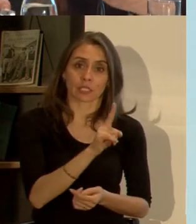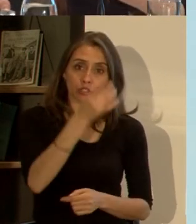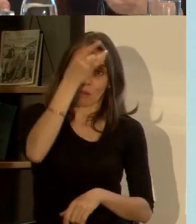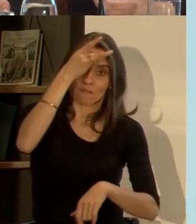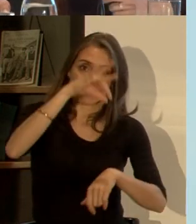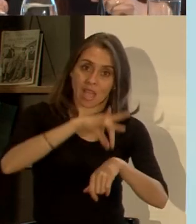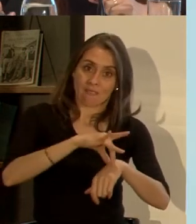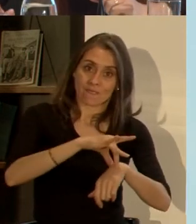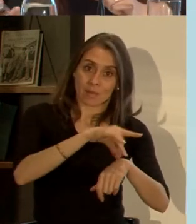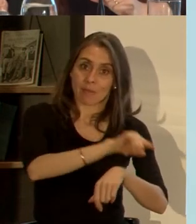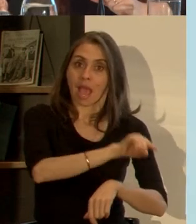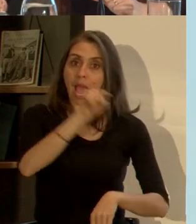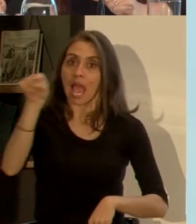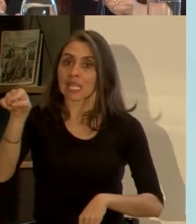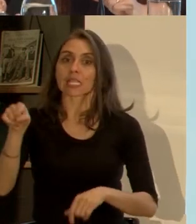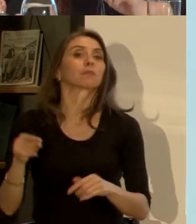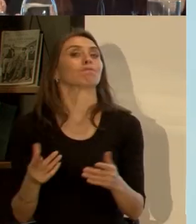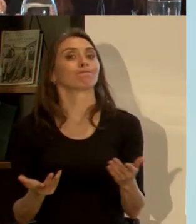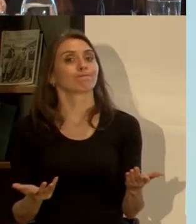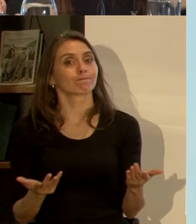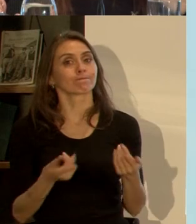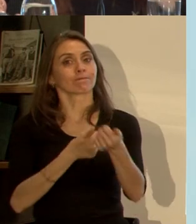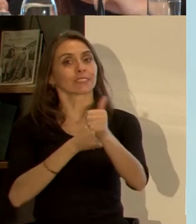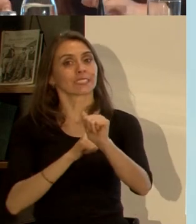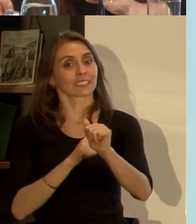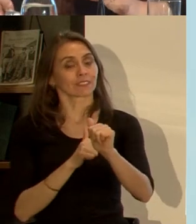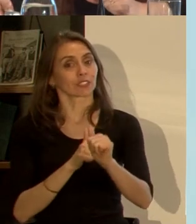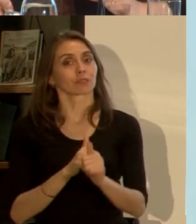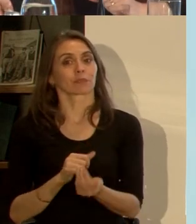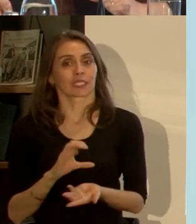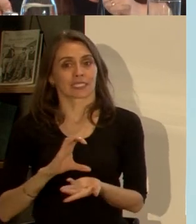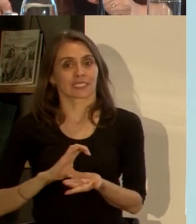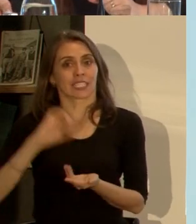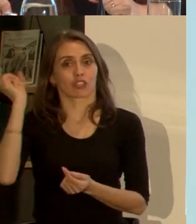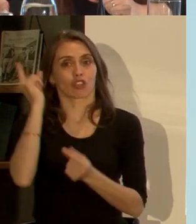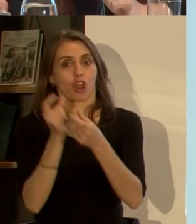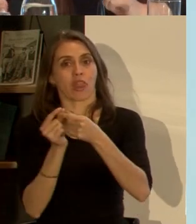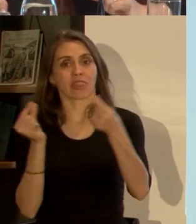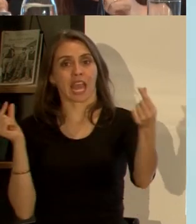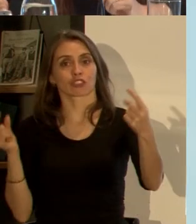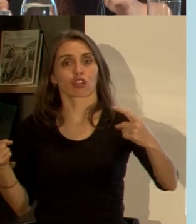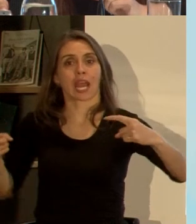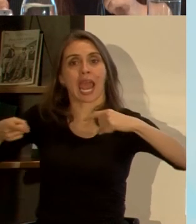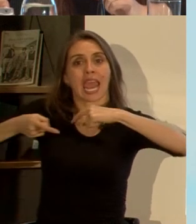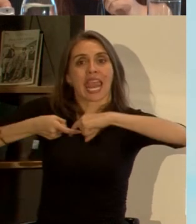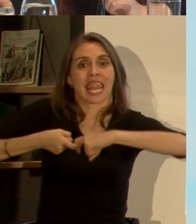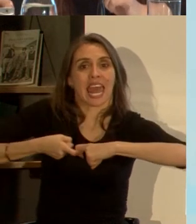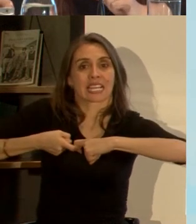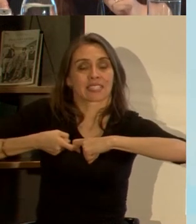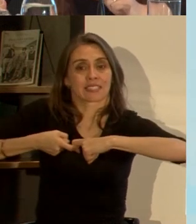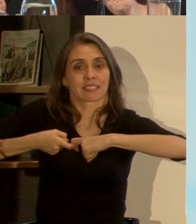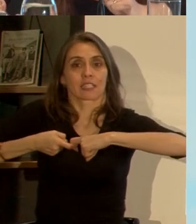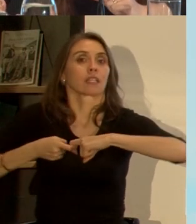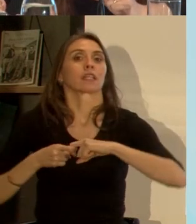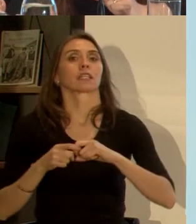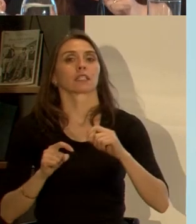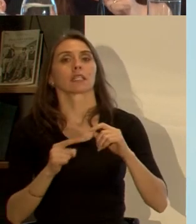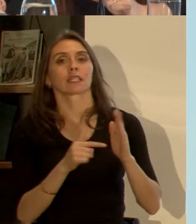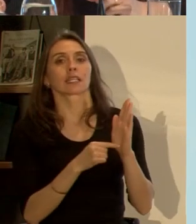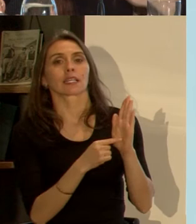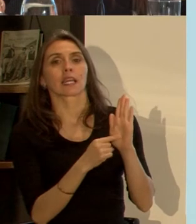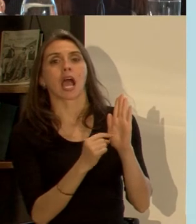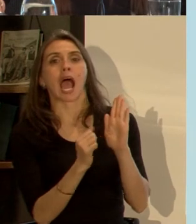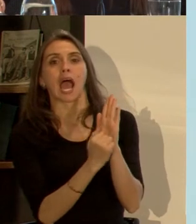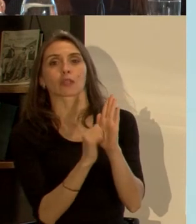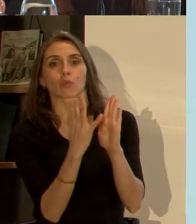enfermar entonces ahí es donde están nuestros desafíos el Centro Nacional de Enlace nace precisamente del artículo 4 de